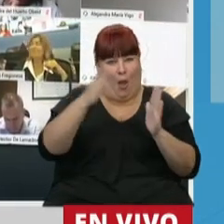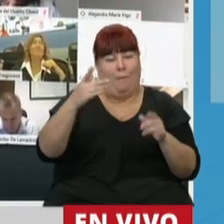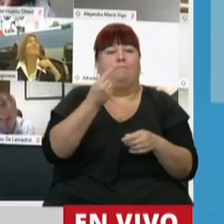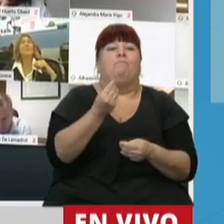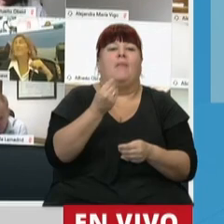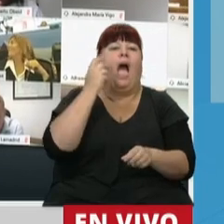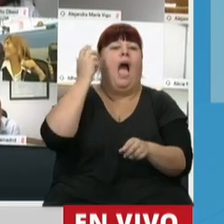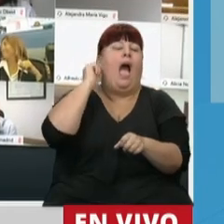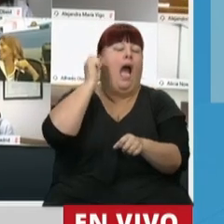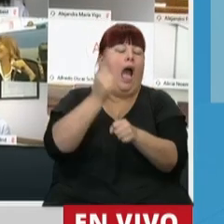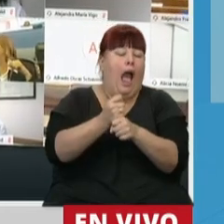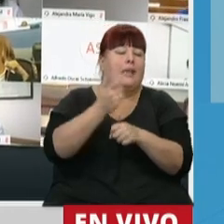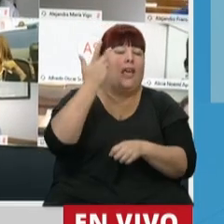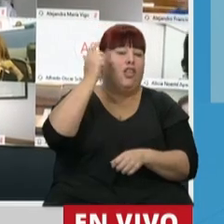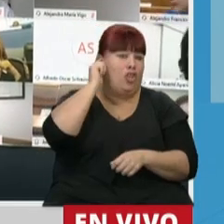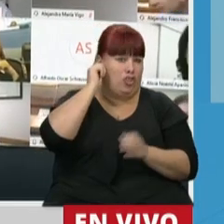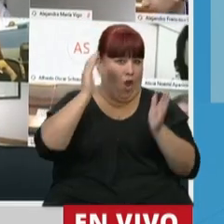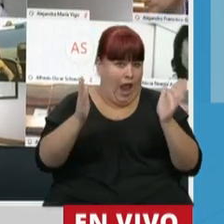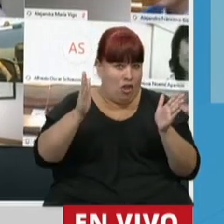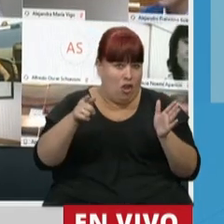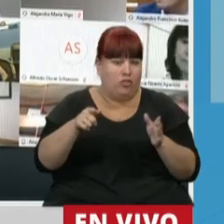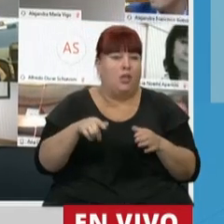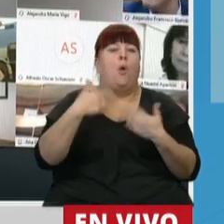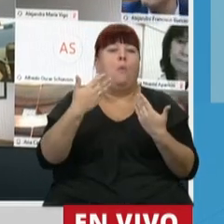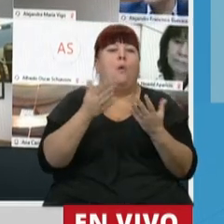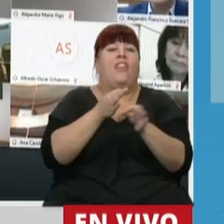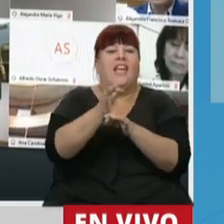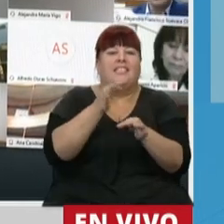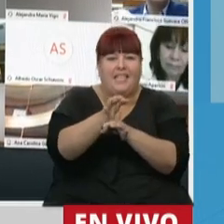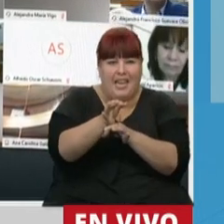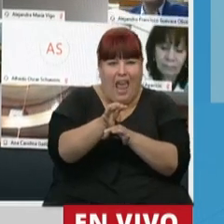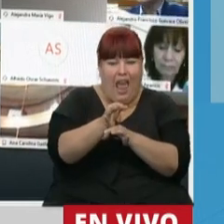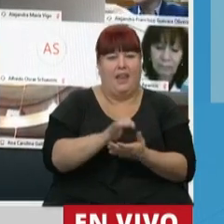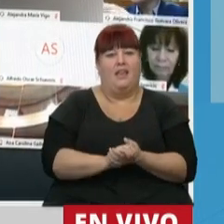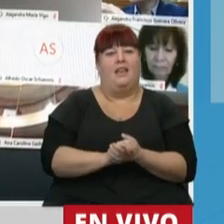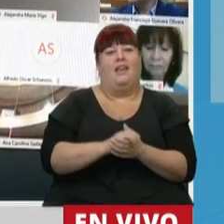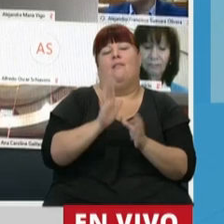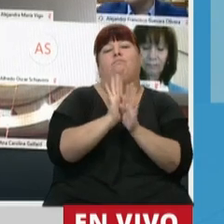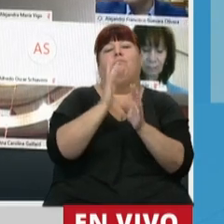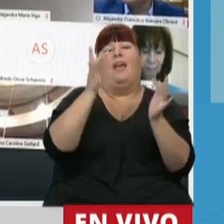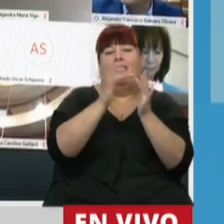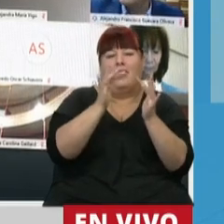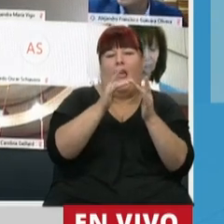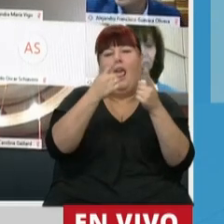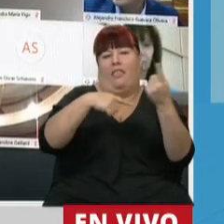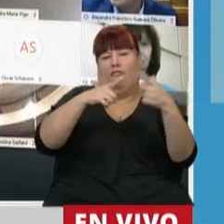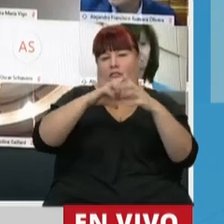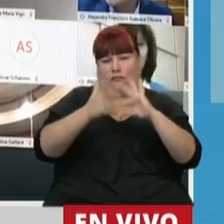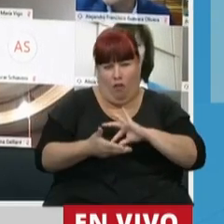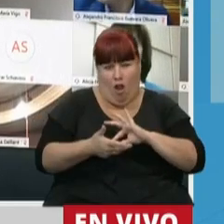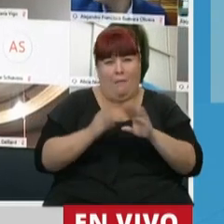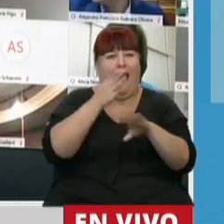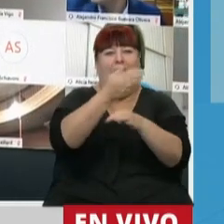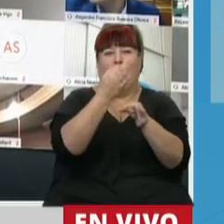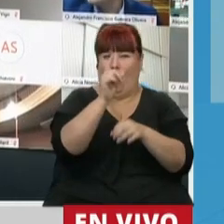esto es hasta los 18 años, formatos de educación a distancia. Y en